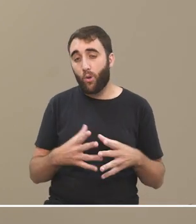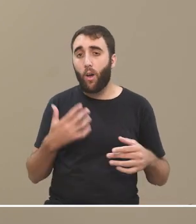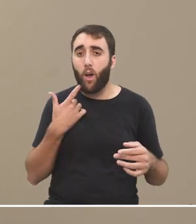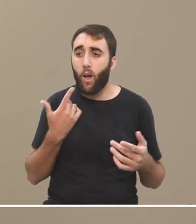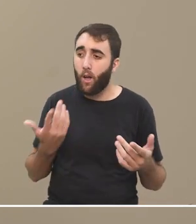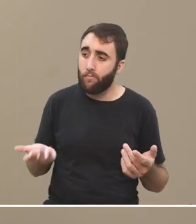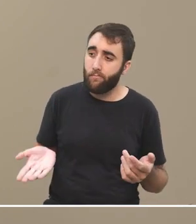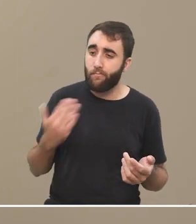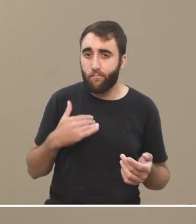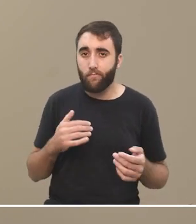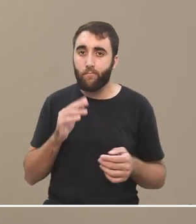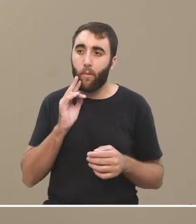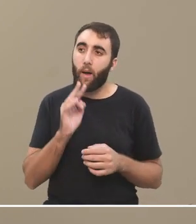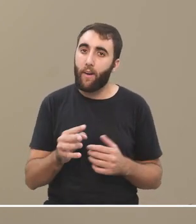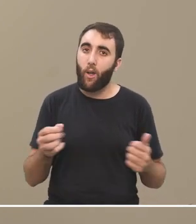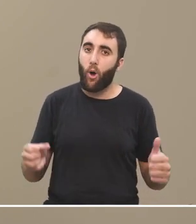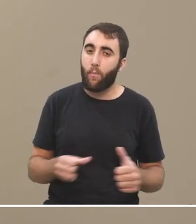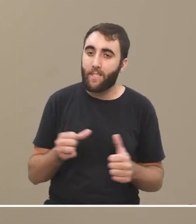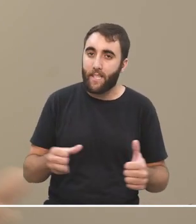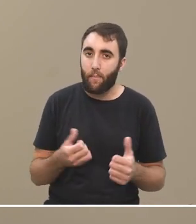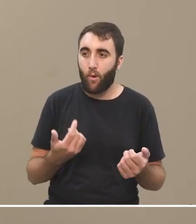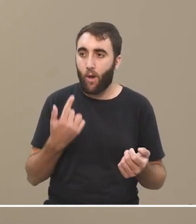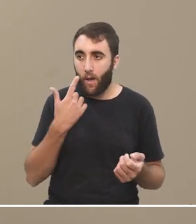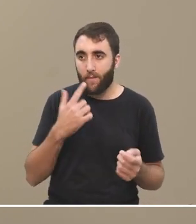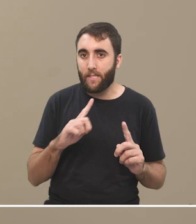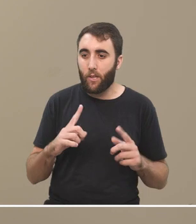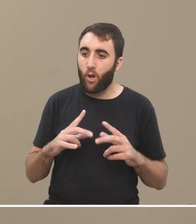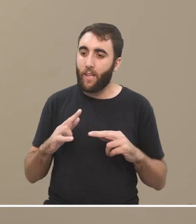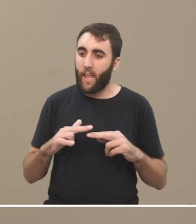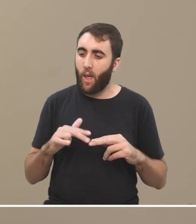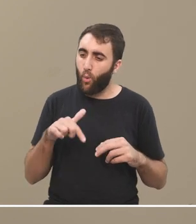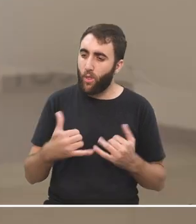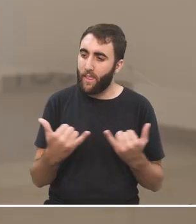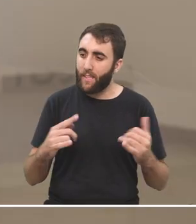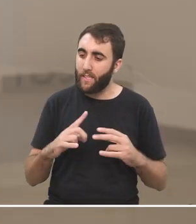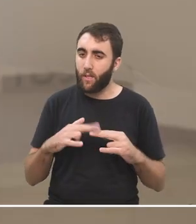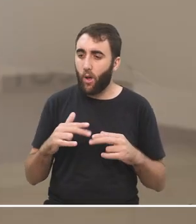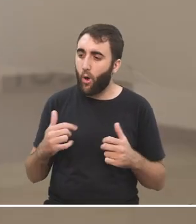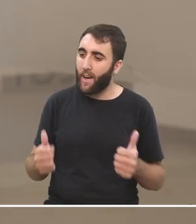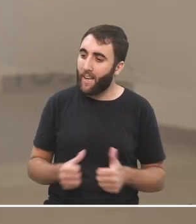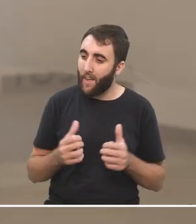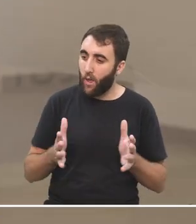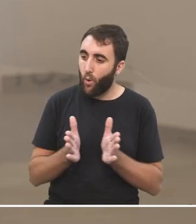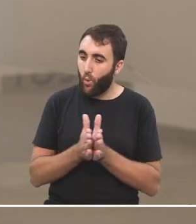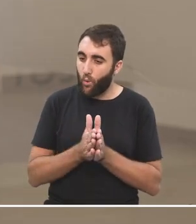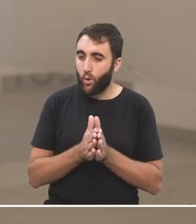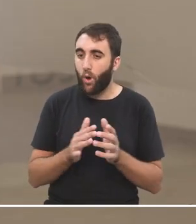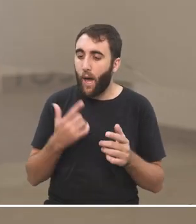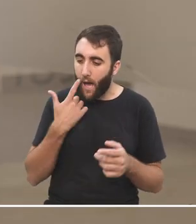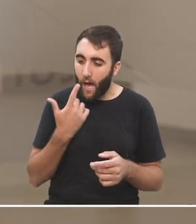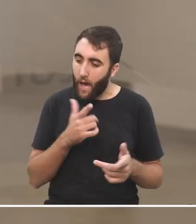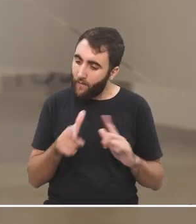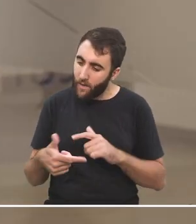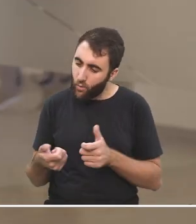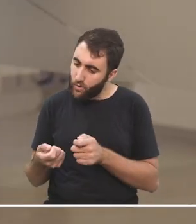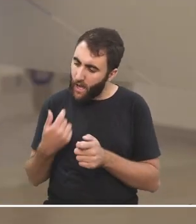bueno vamos a ver cómo es si no nos conectamos y hacer actividades juntos o si no mostrame qué es tan